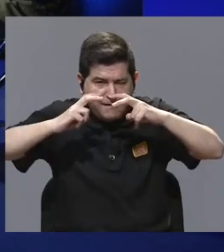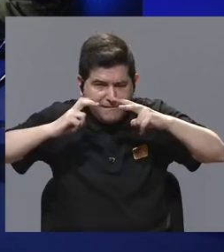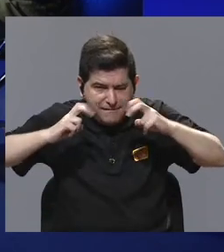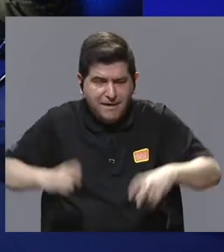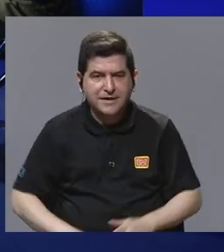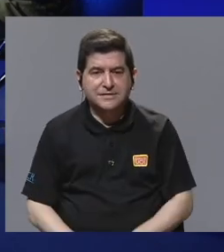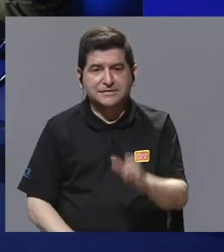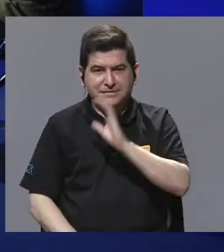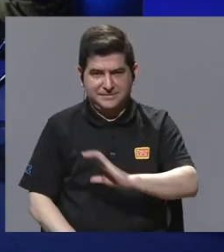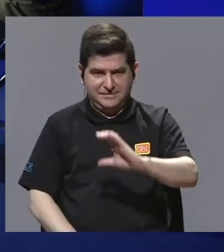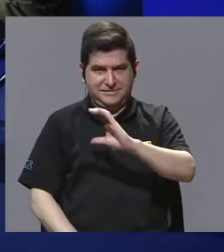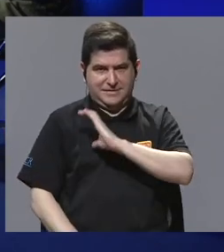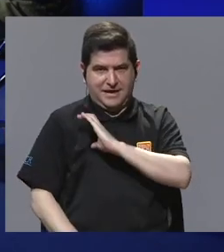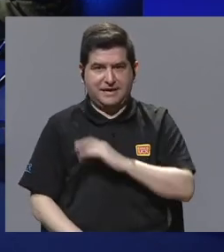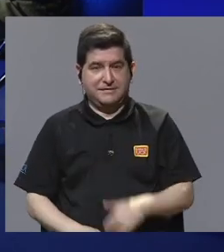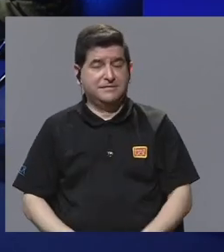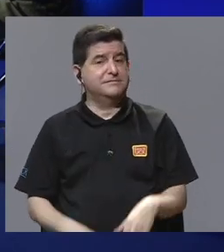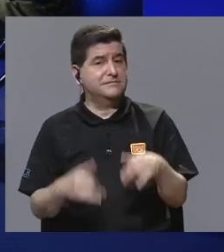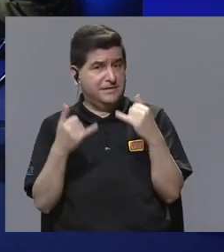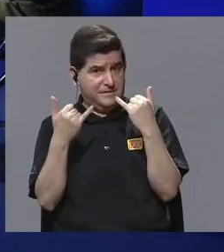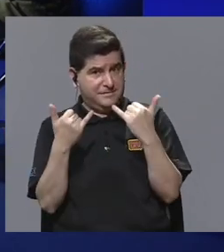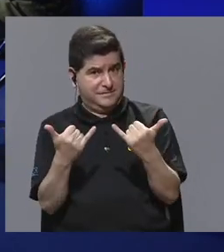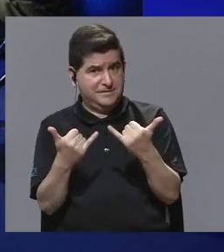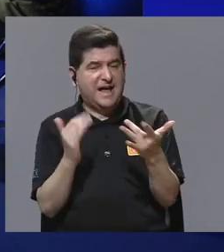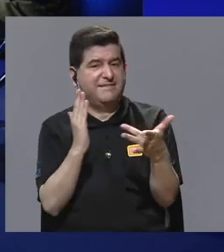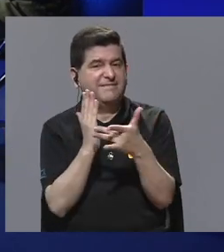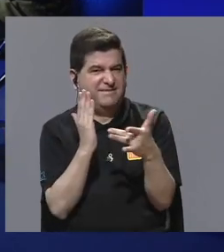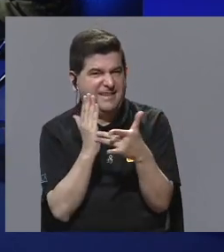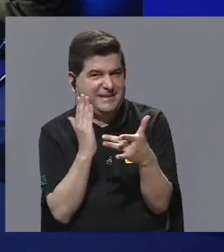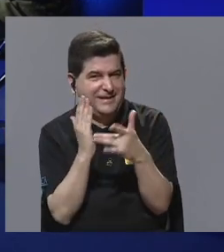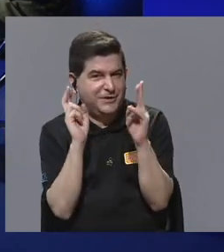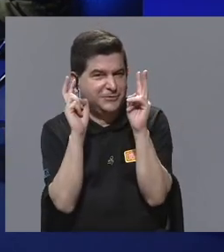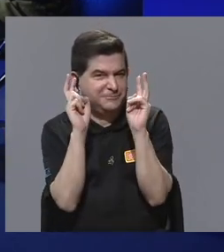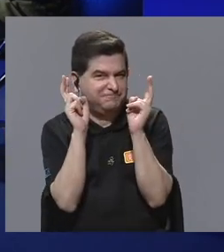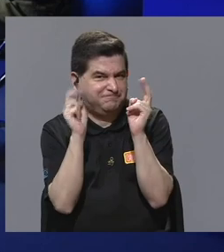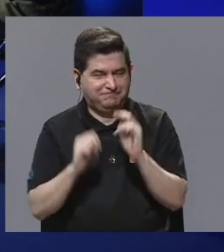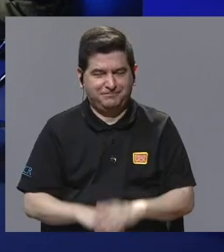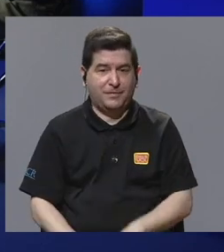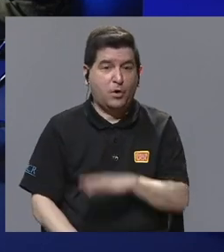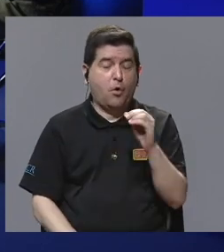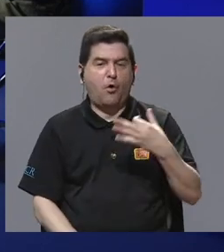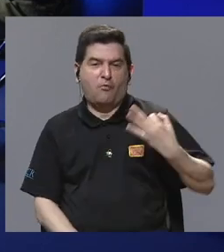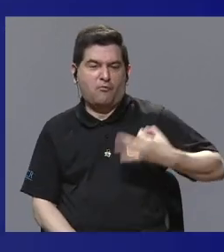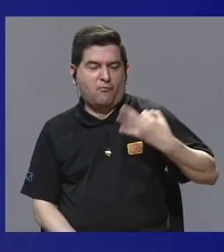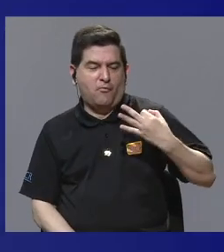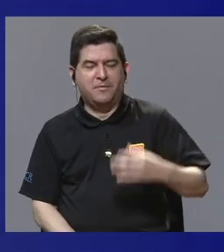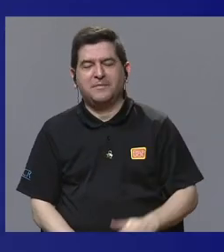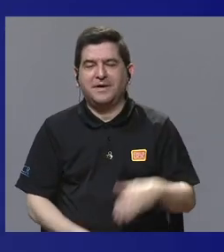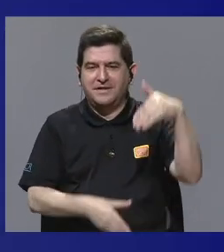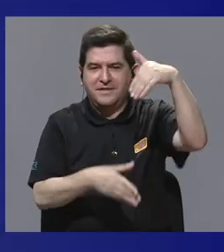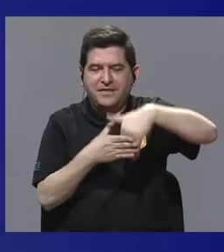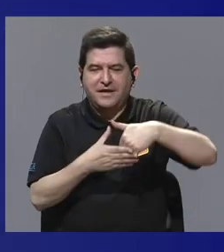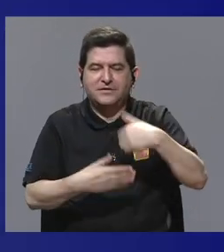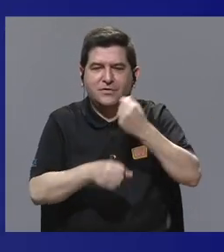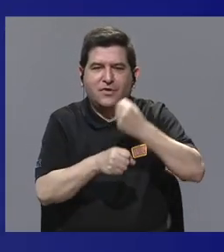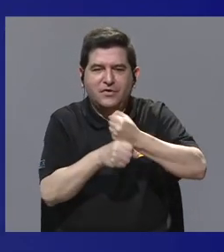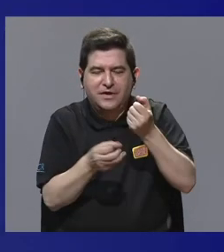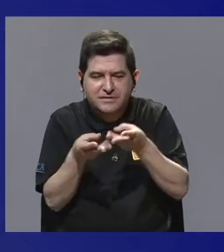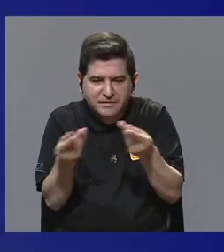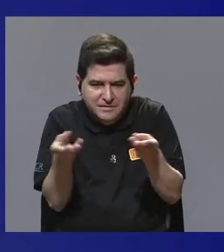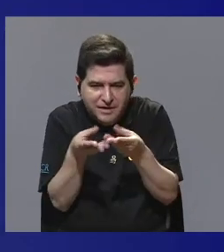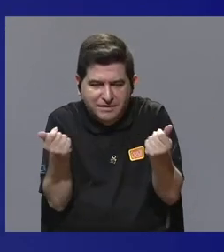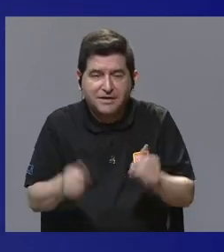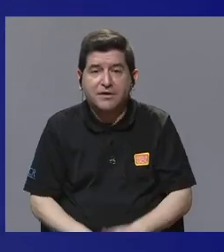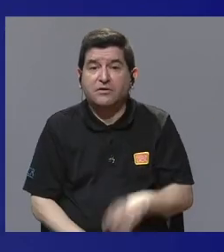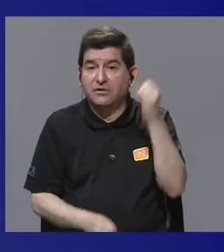adentrar en aspectos técnicos, digámosle así, o formales de la producción,